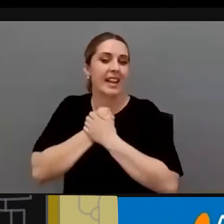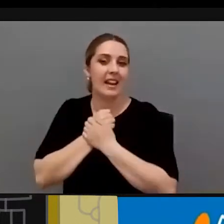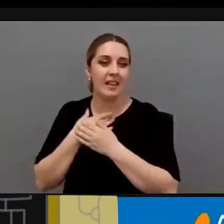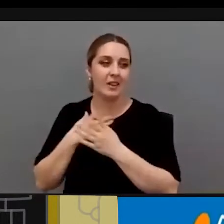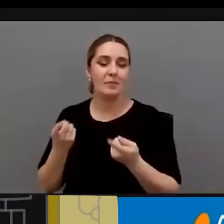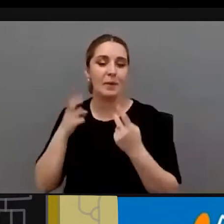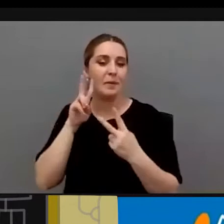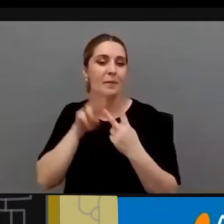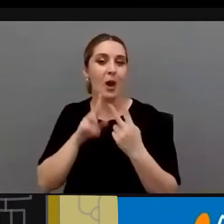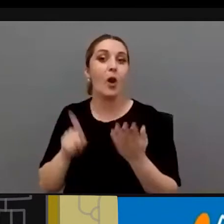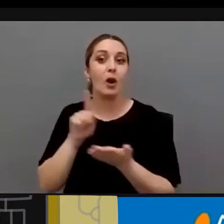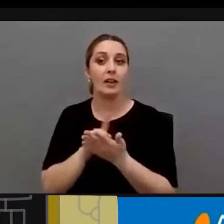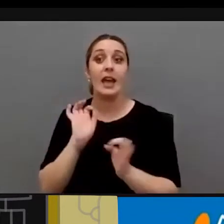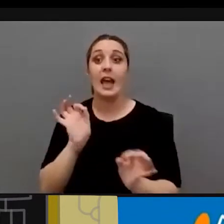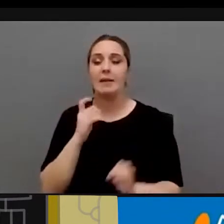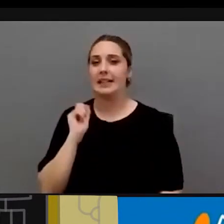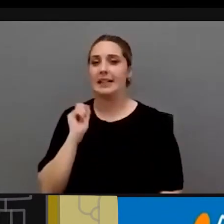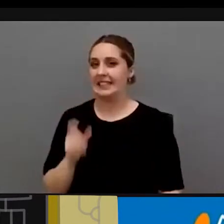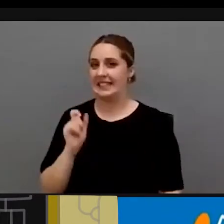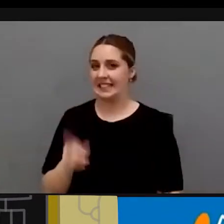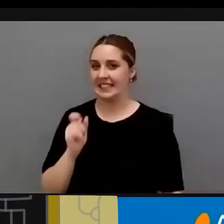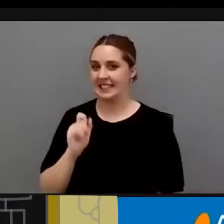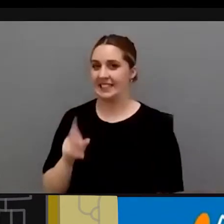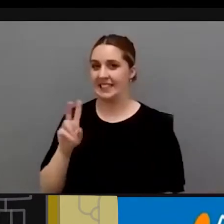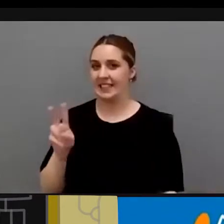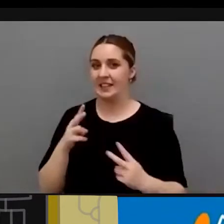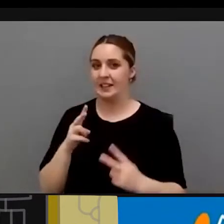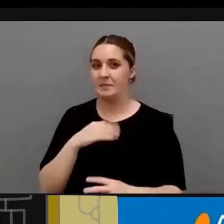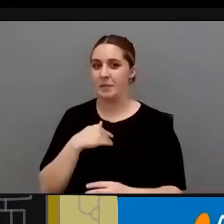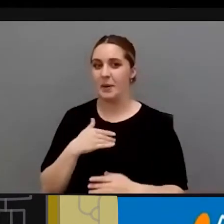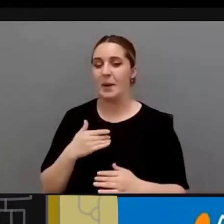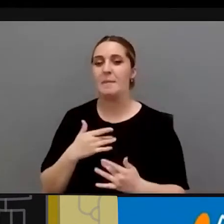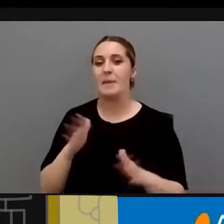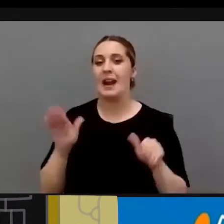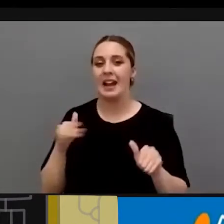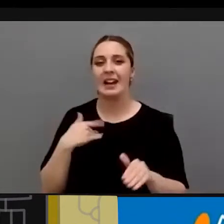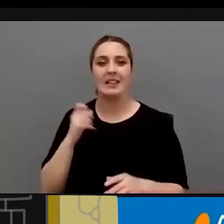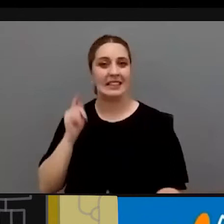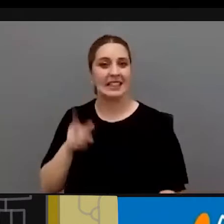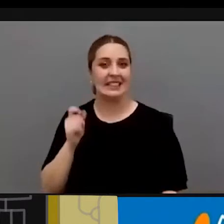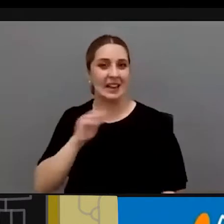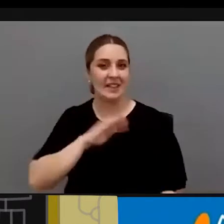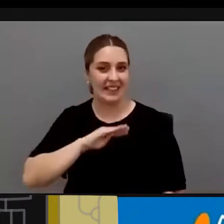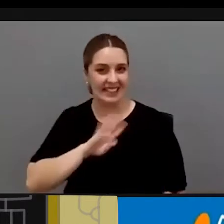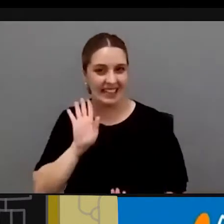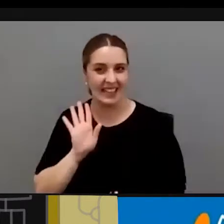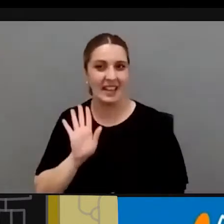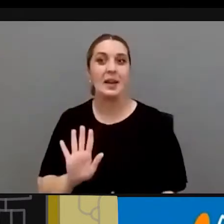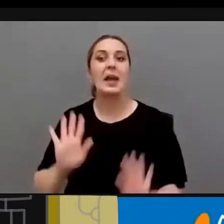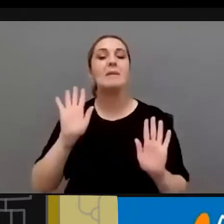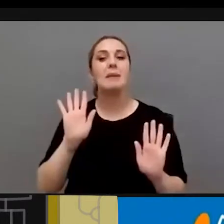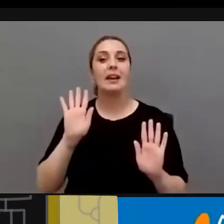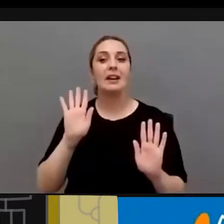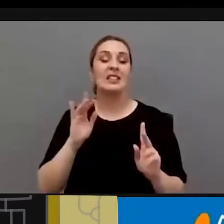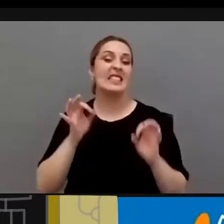mí. Aunque es verdad que nos vemos frecuentemente. ¿Verdad, María Ángeles? Que nos vemos últimamente bastante. Pero nos vemos a través